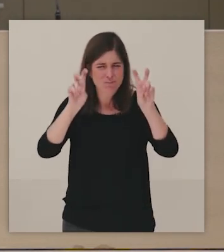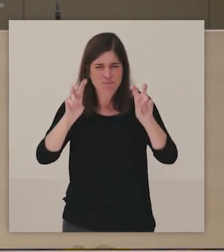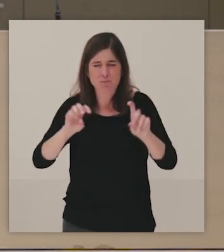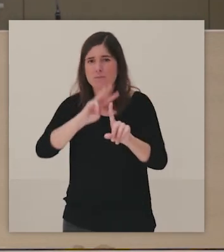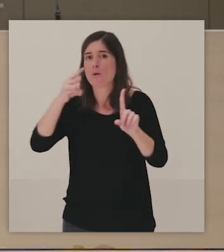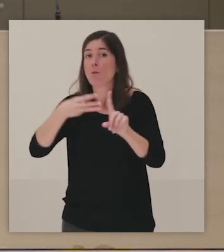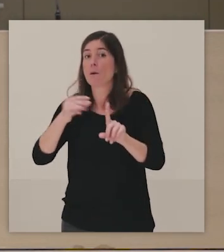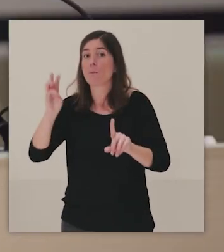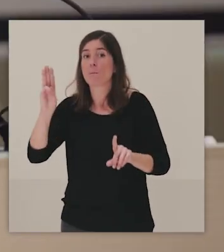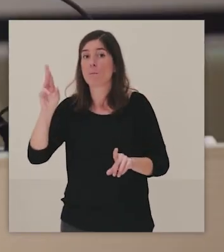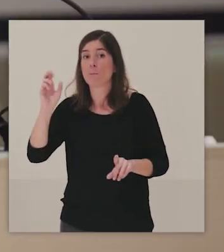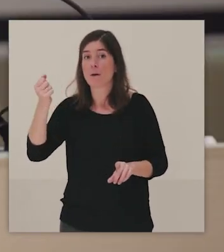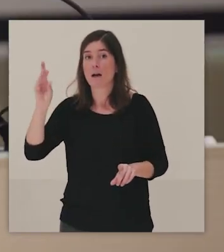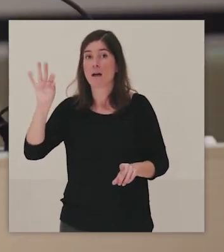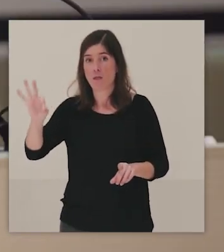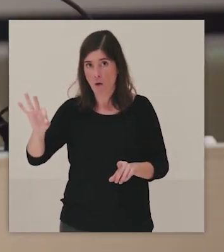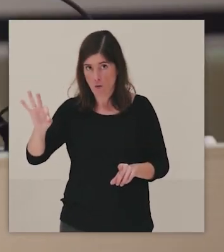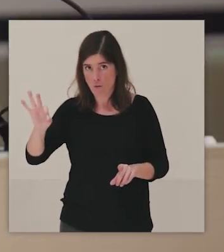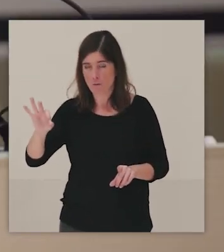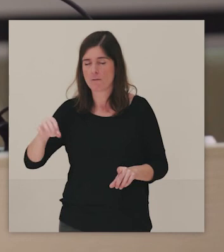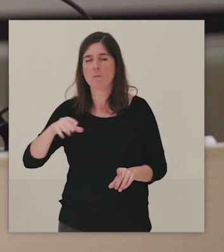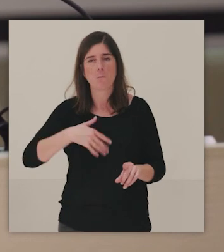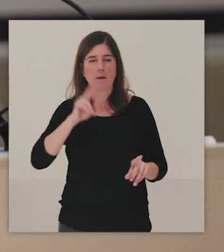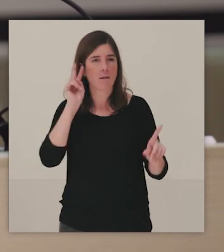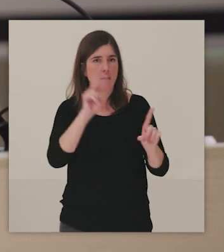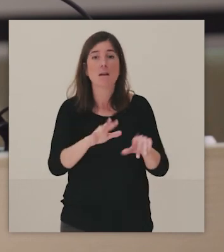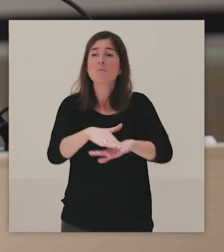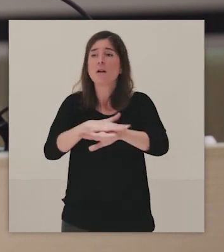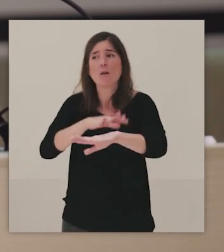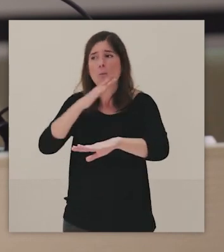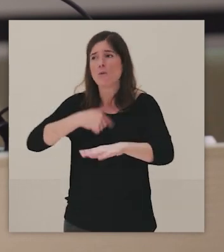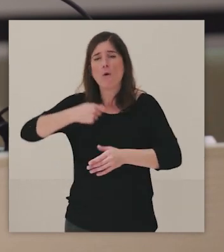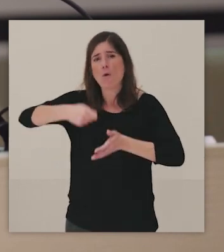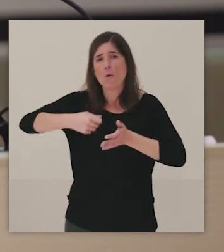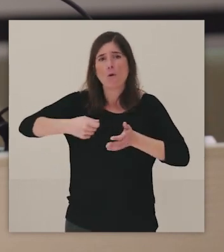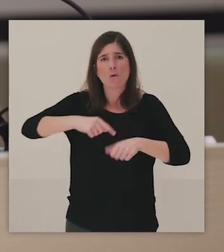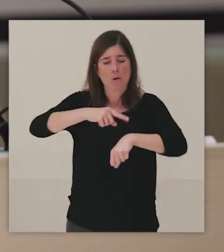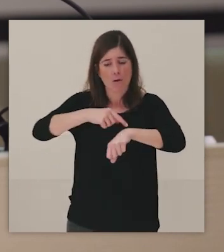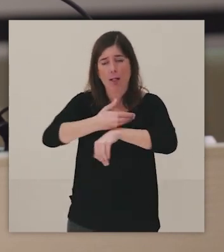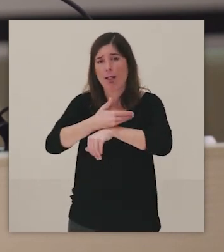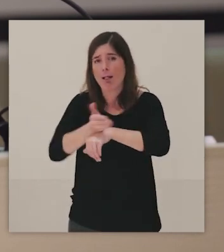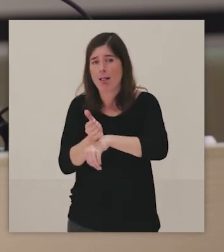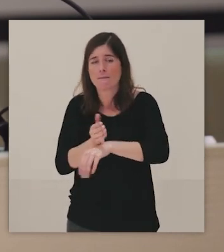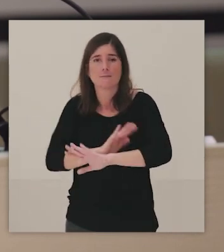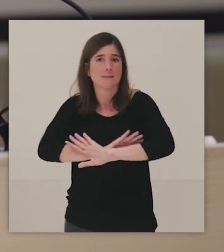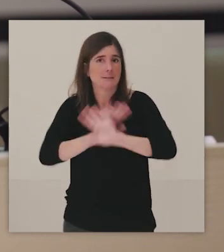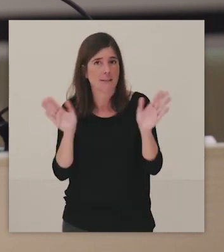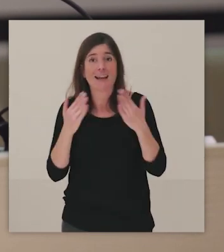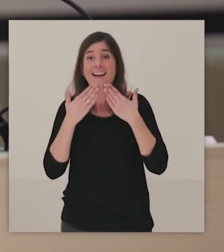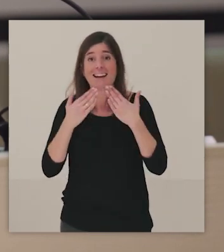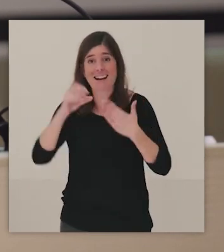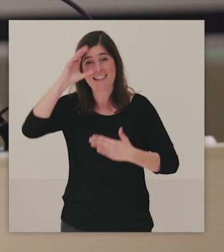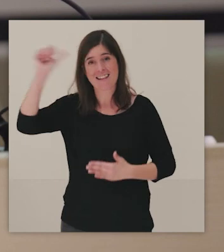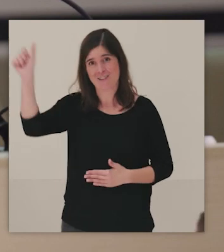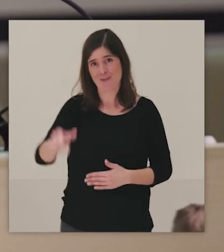encontrar en la web del museo y perdón que me he extendido un poquito más de la cuenta. Pues nada, muchísimas gracias